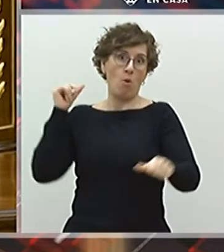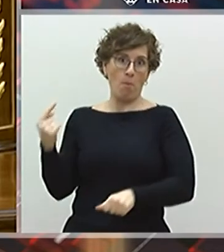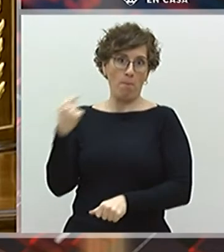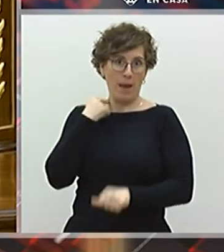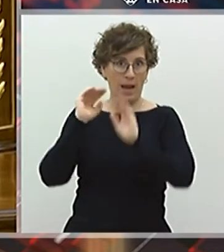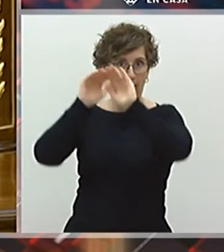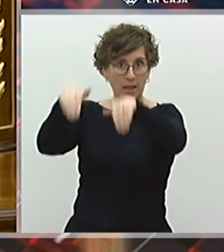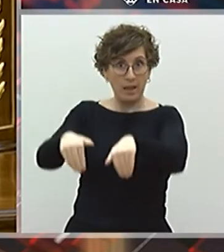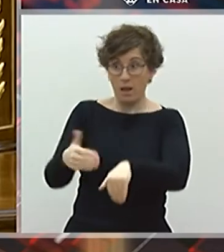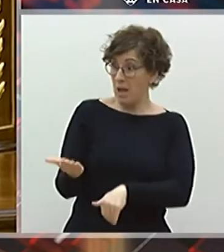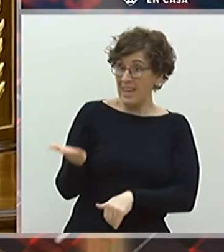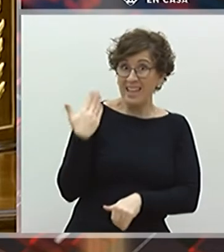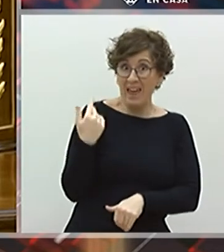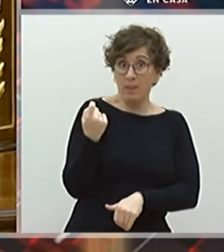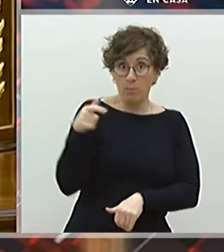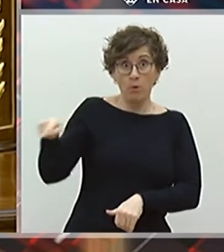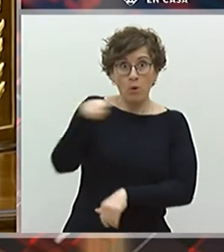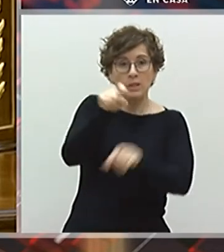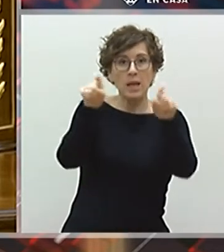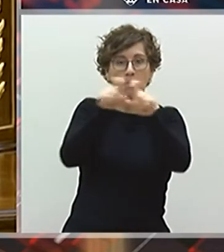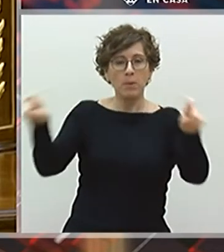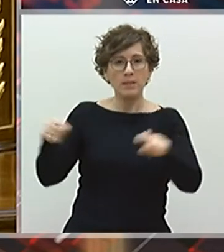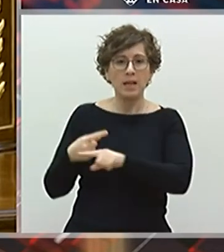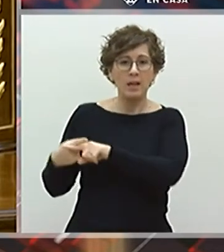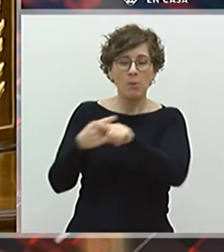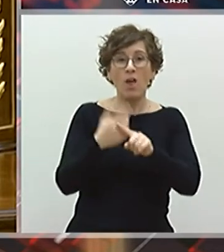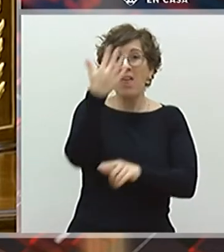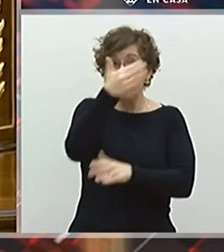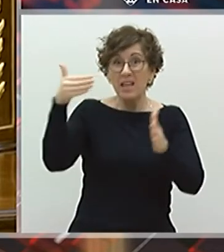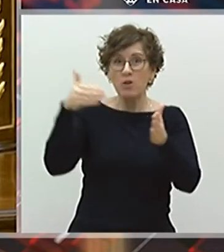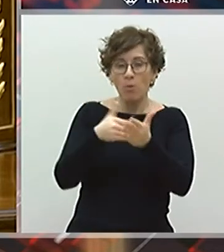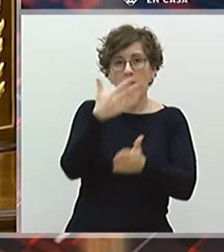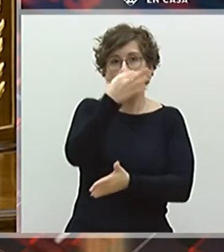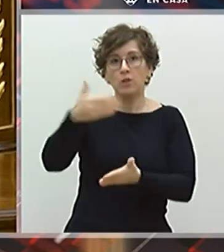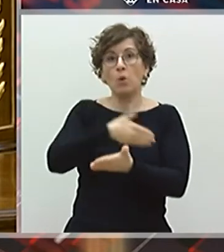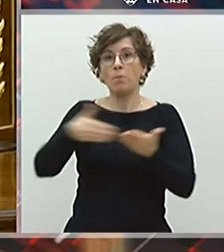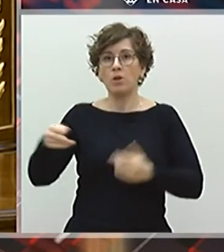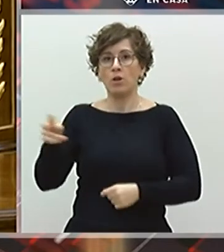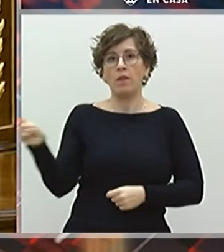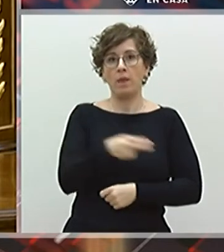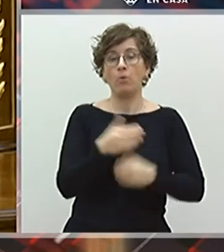repartieron unos 5.500 millones de euros de dividendos.